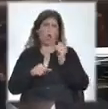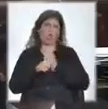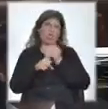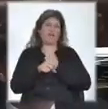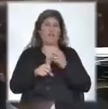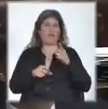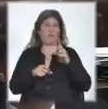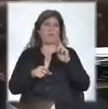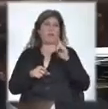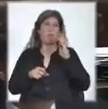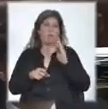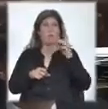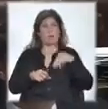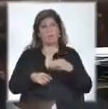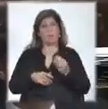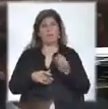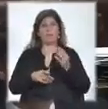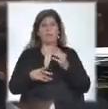el ministro lo dijo.